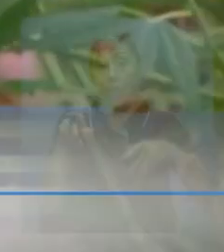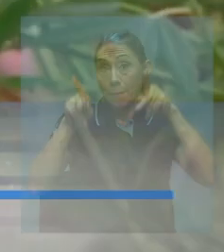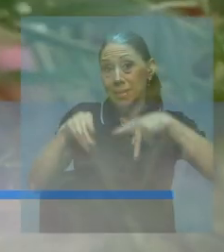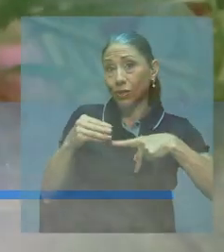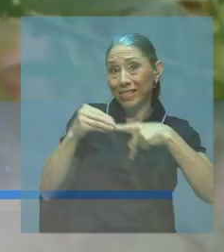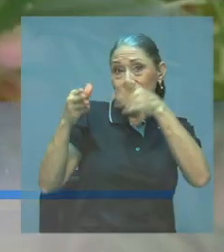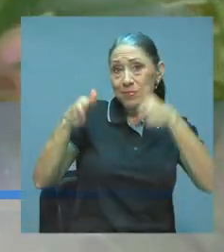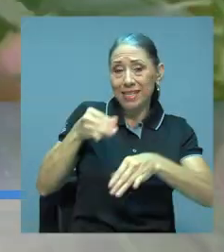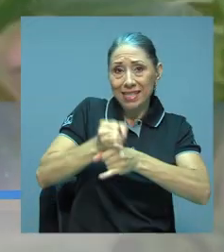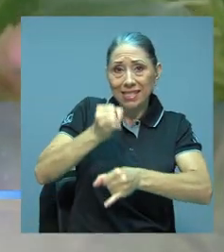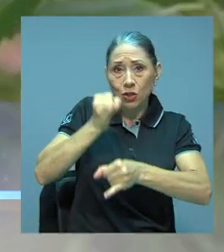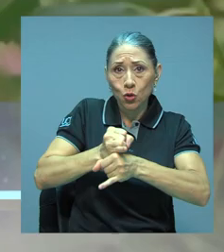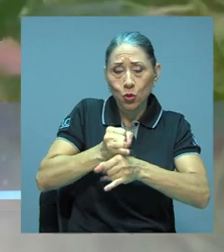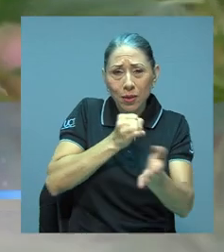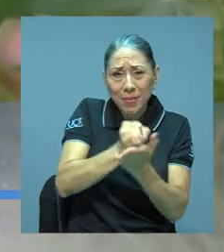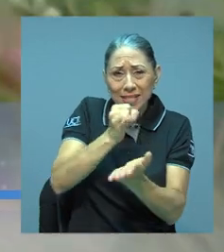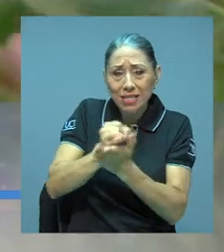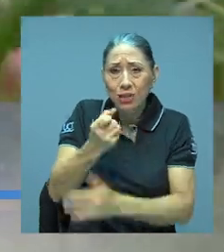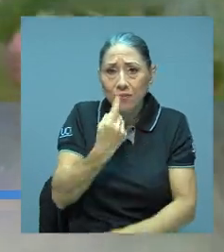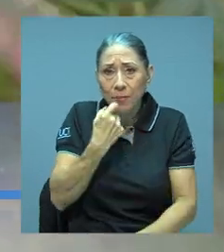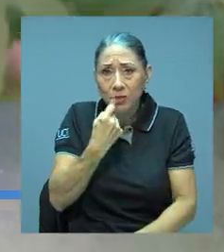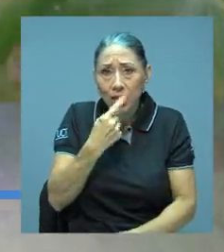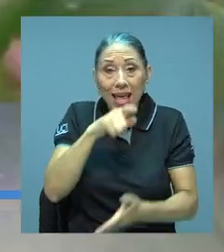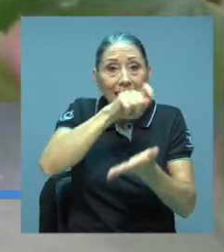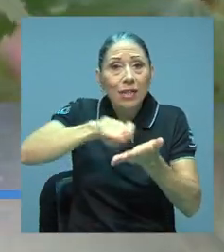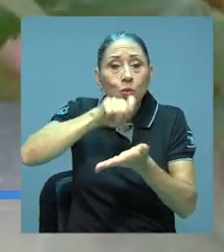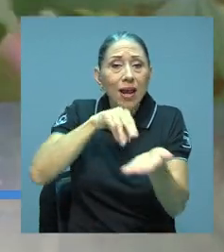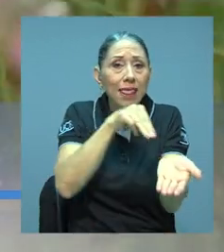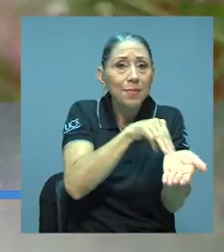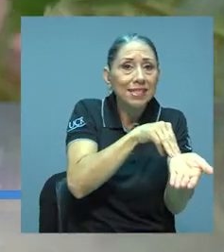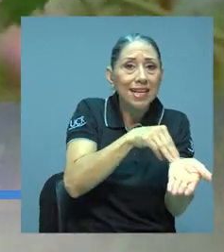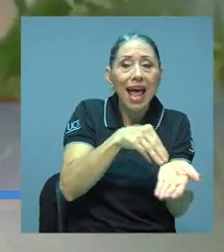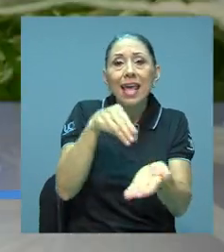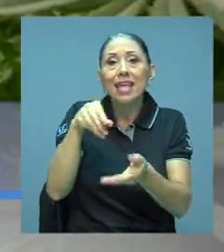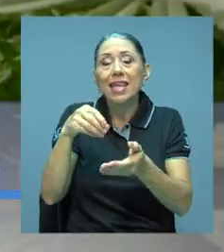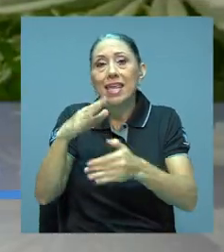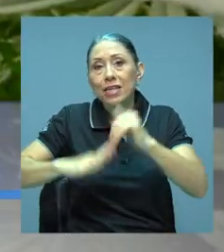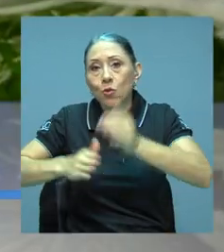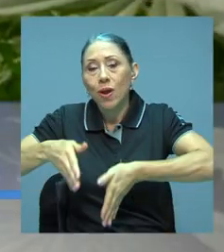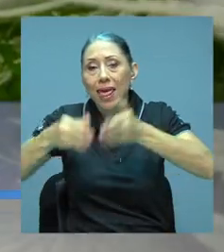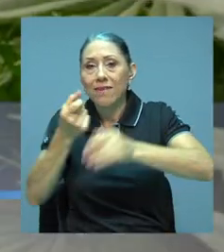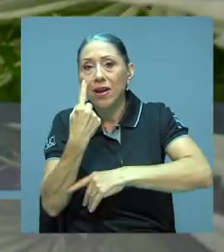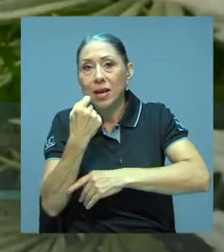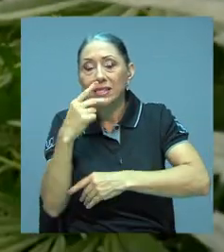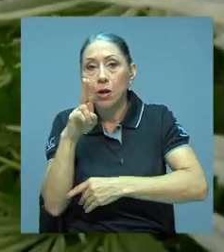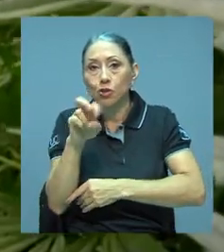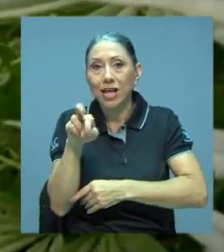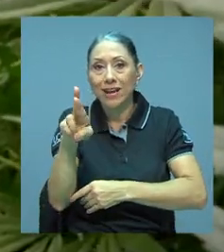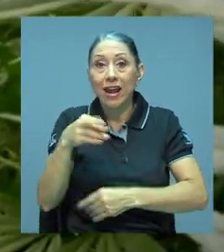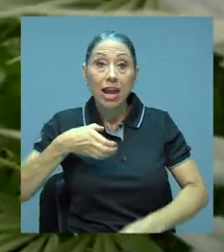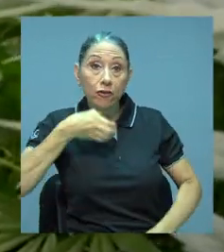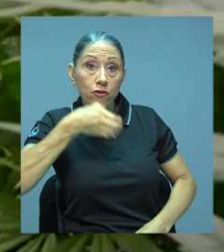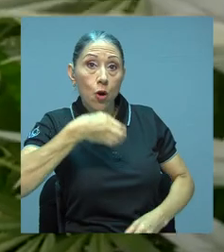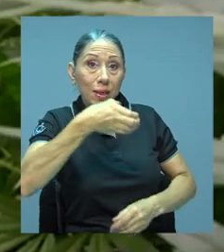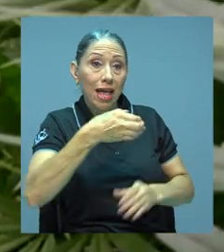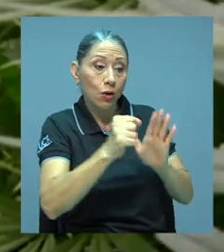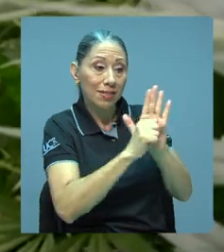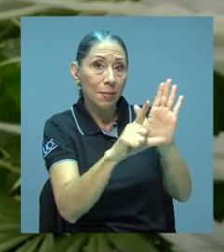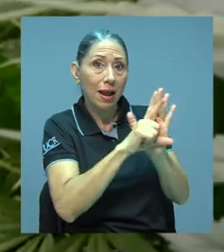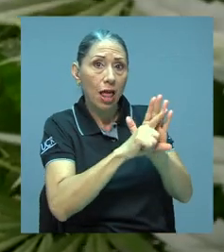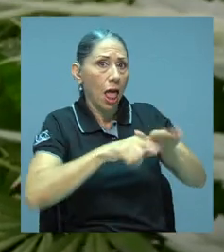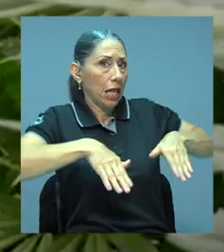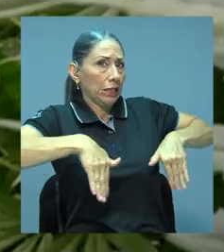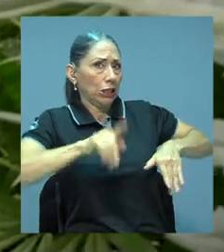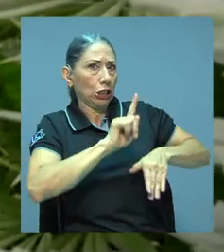Especialistas del Instituto de Investigaciones Farmacéuticas y de las Escuelas de Medicina y Farmacia de la UCR recomendaron a la Asamblea Legislativa